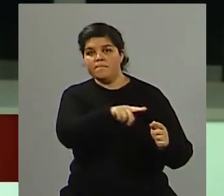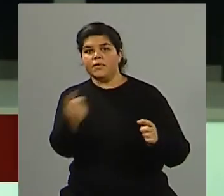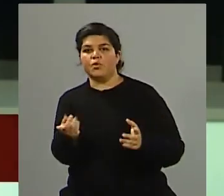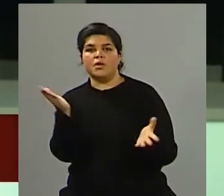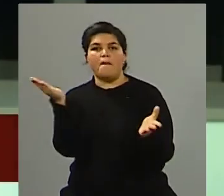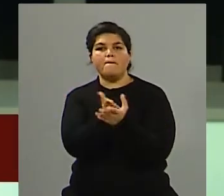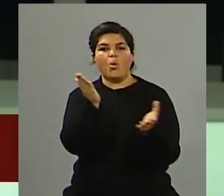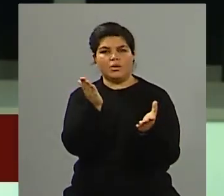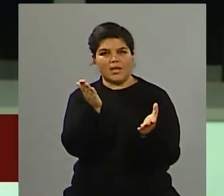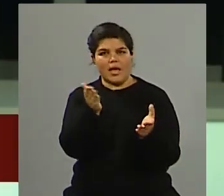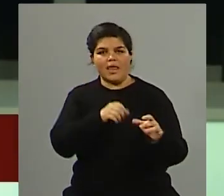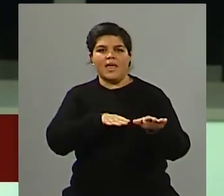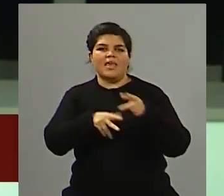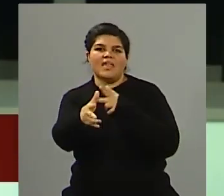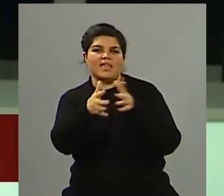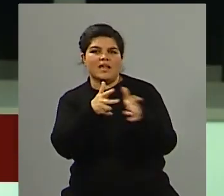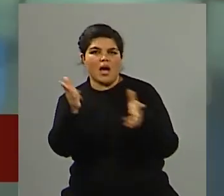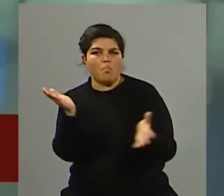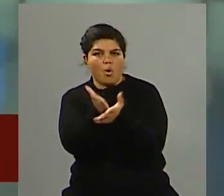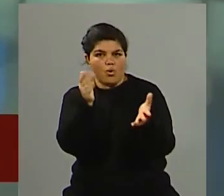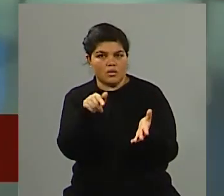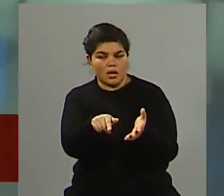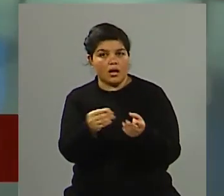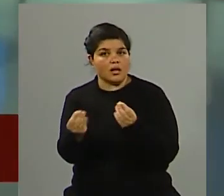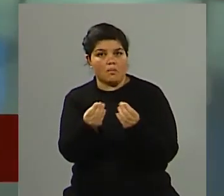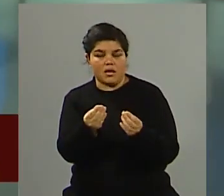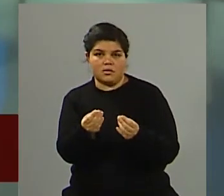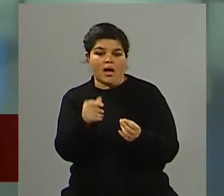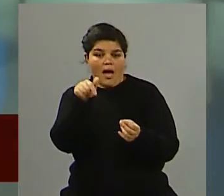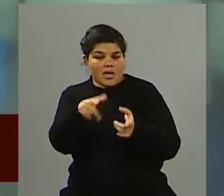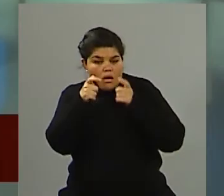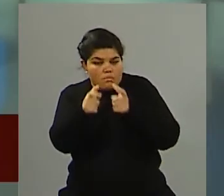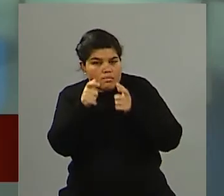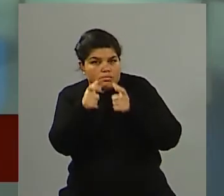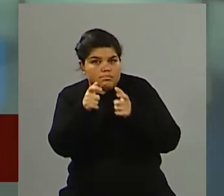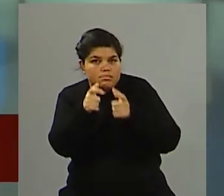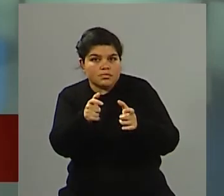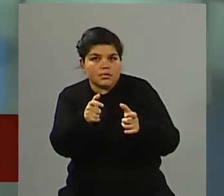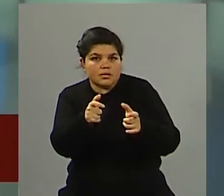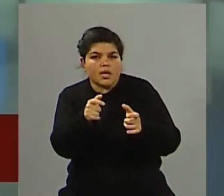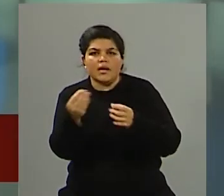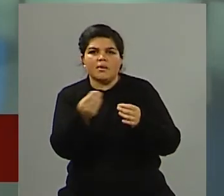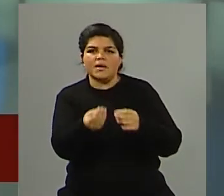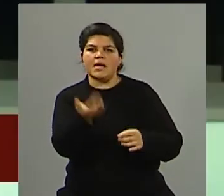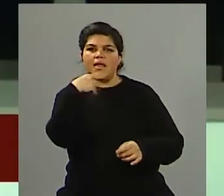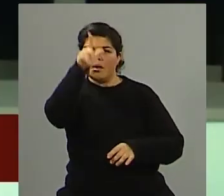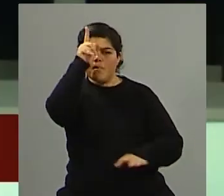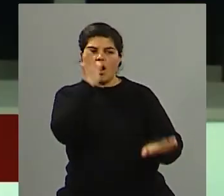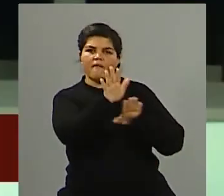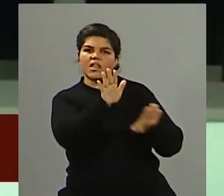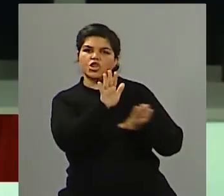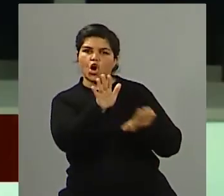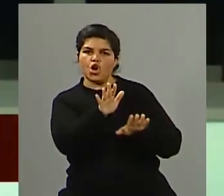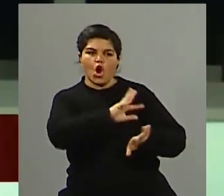tránsito tienen como finalidad el tema del cuidado del tránsito dentro del municipio han corrido esa posibilidad de que los